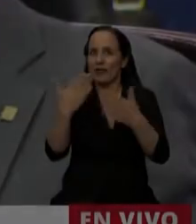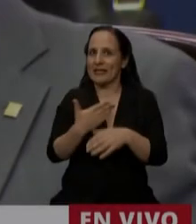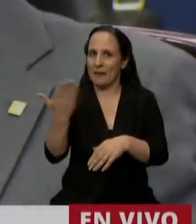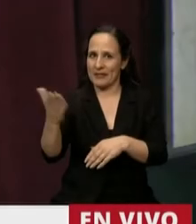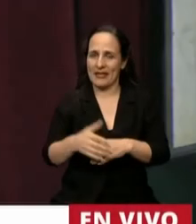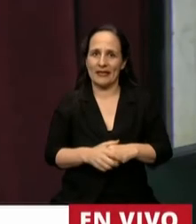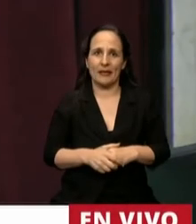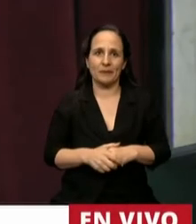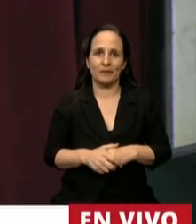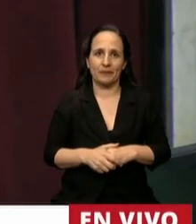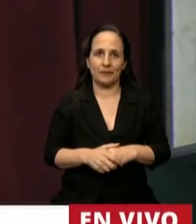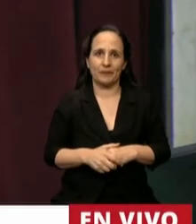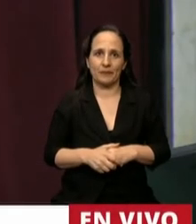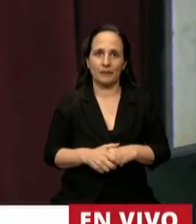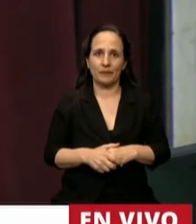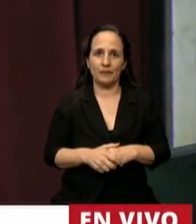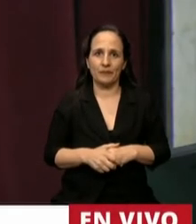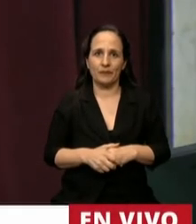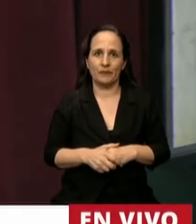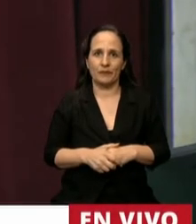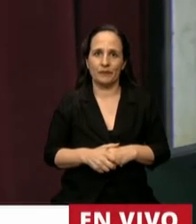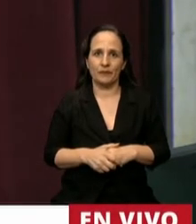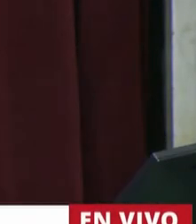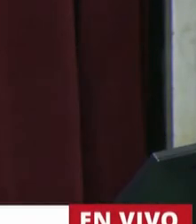Tiene la palabra la diputada Alma Zapak.